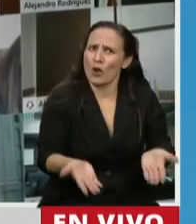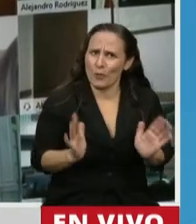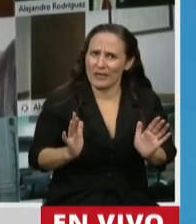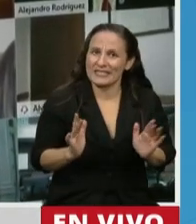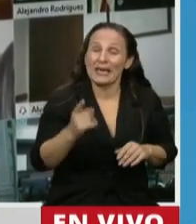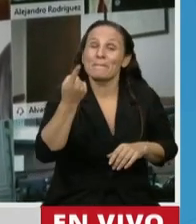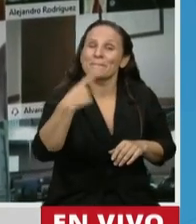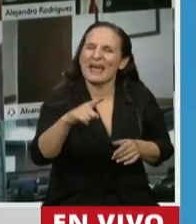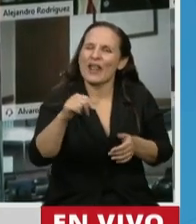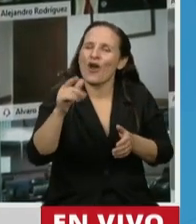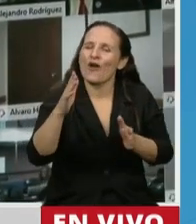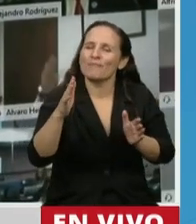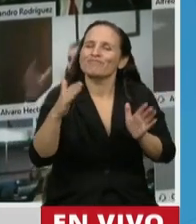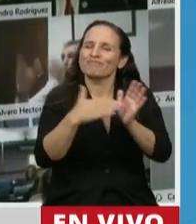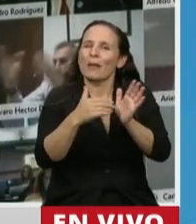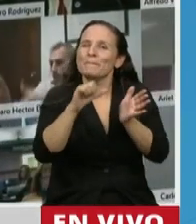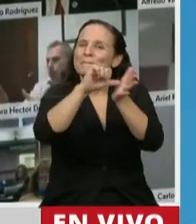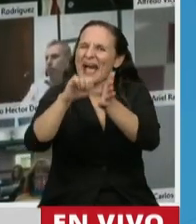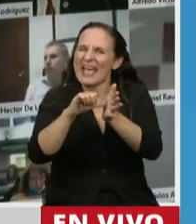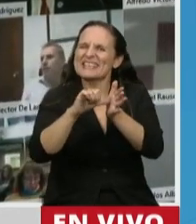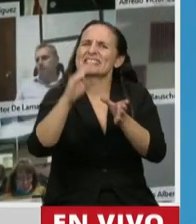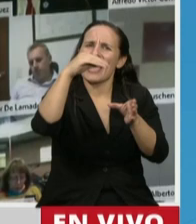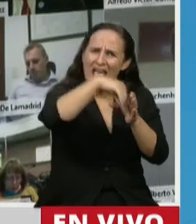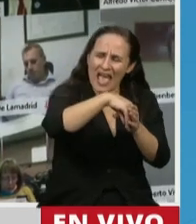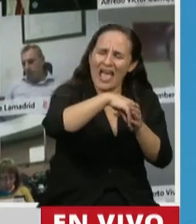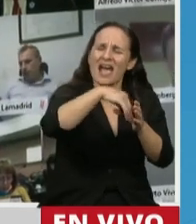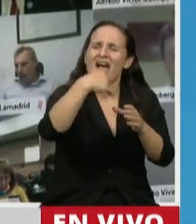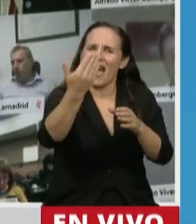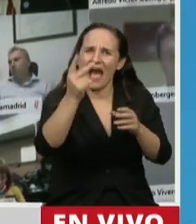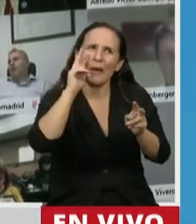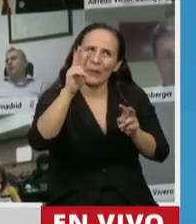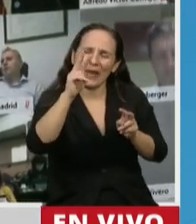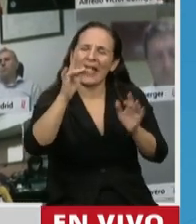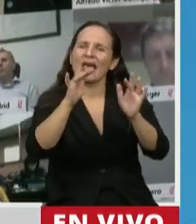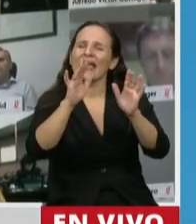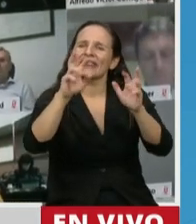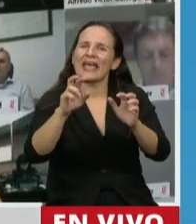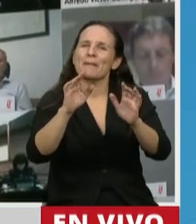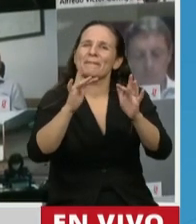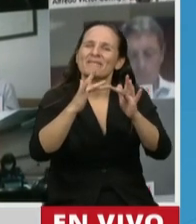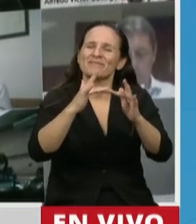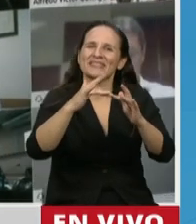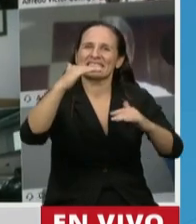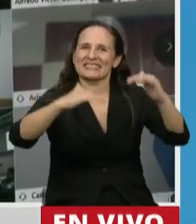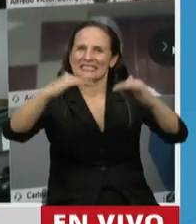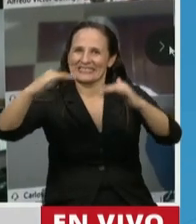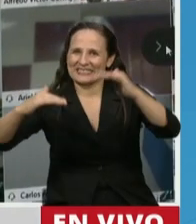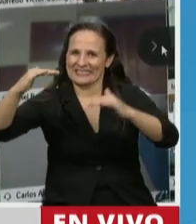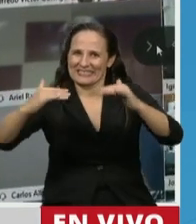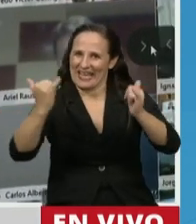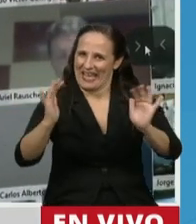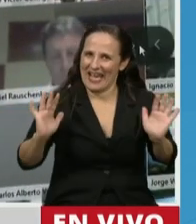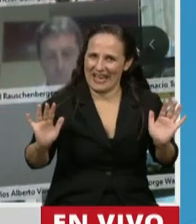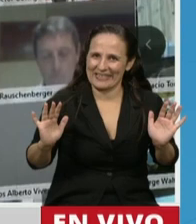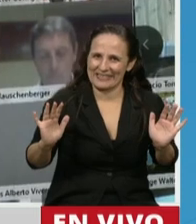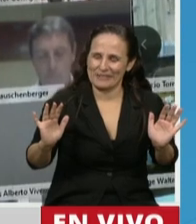que dentro de los países y en los mismos países, fuera de ellos, se ven las grandes brechas digitales. En esto debemos colaborar todos, no